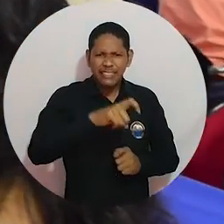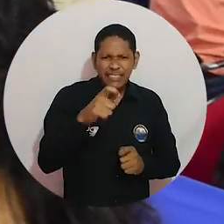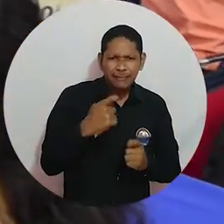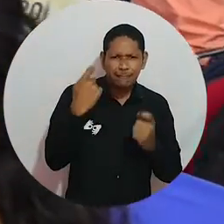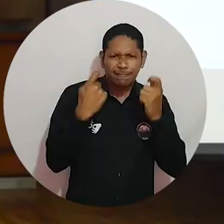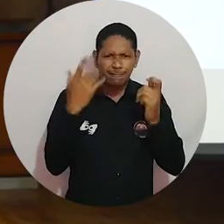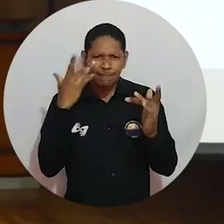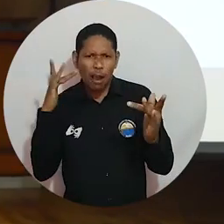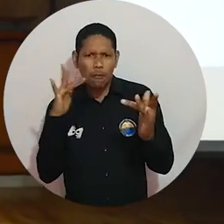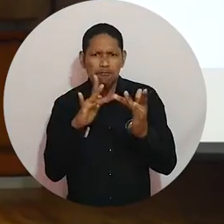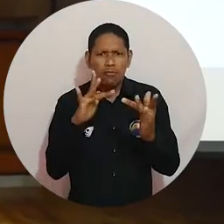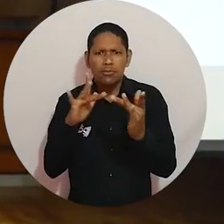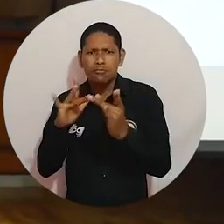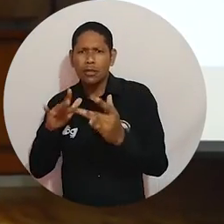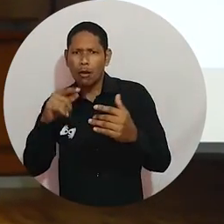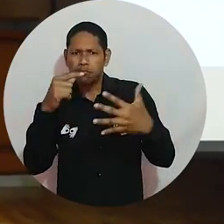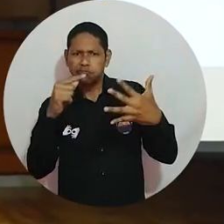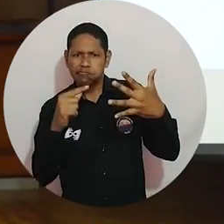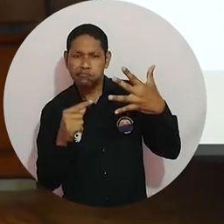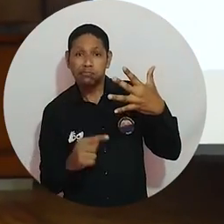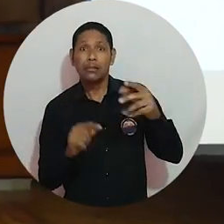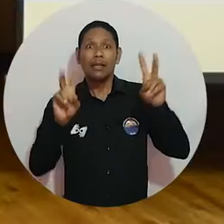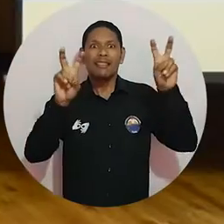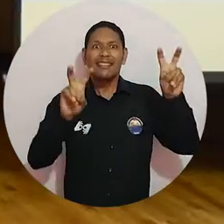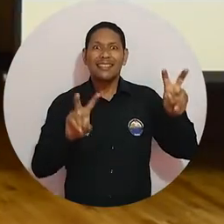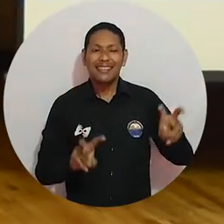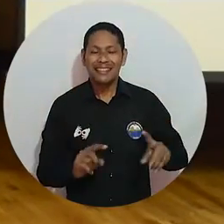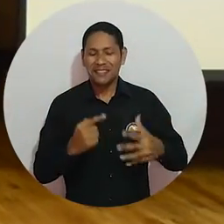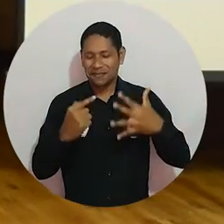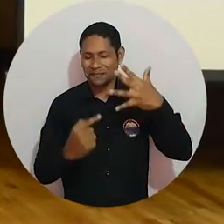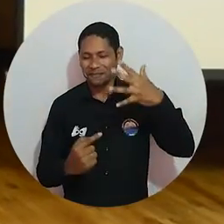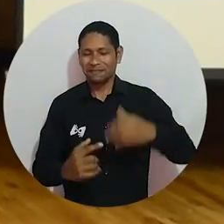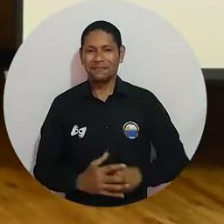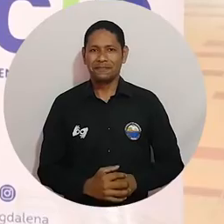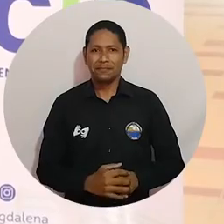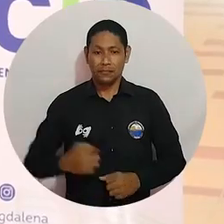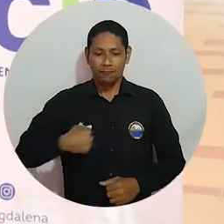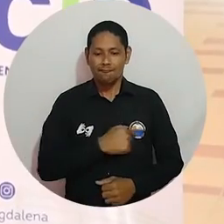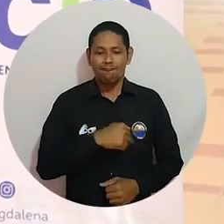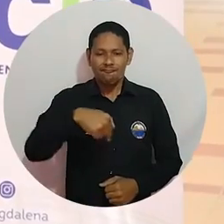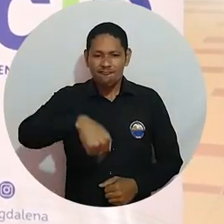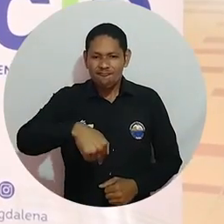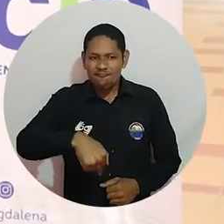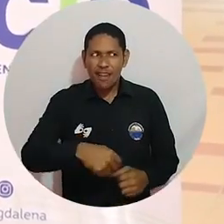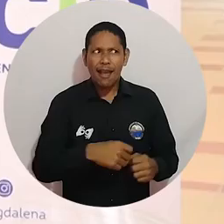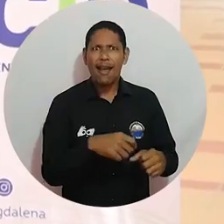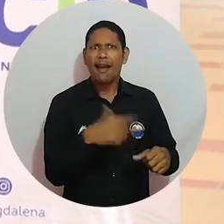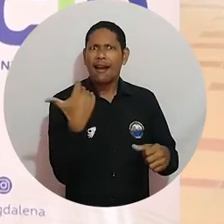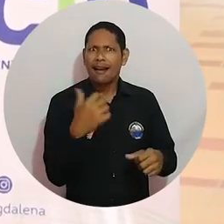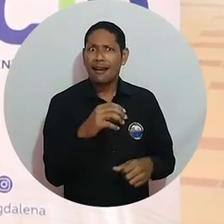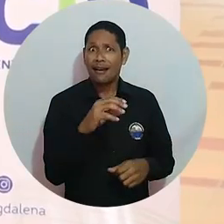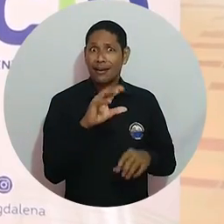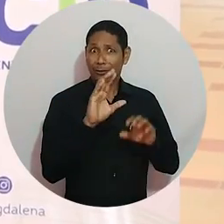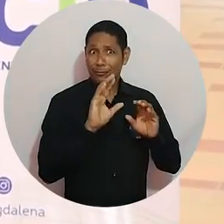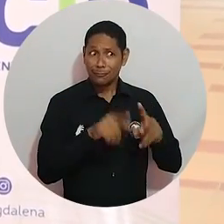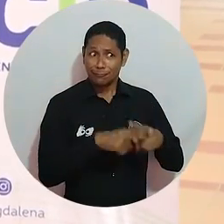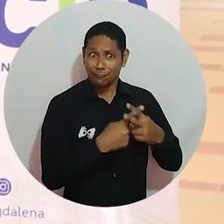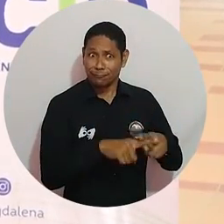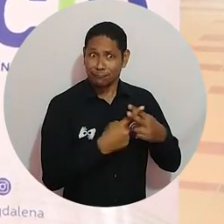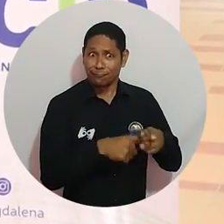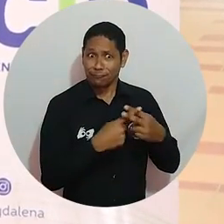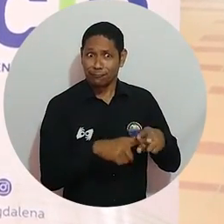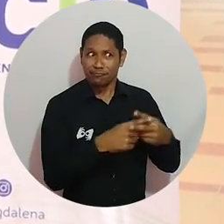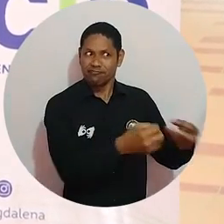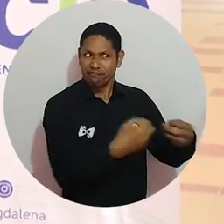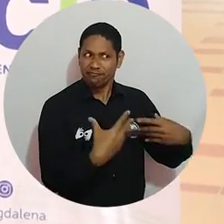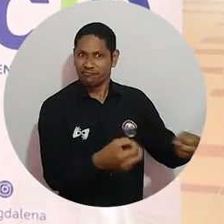ajustada a necesidades y deseos del usuario entre otras temáticas clave para emprender. Para eso estamos aquí. Generalmente las herramientas